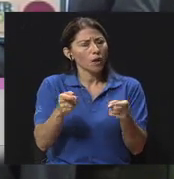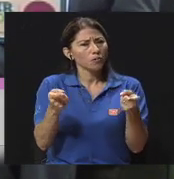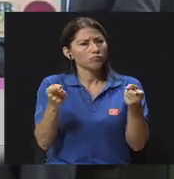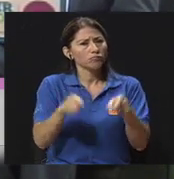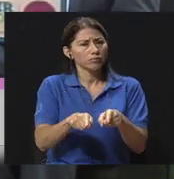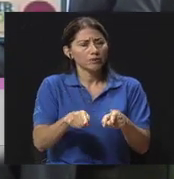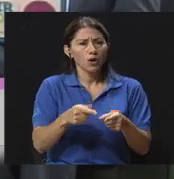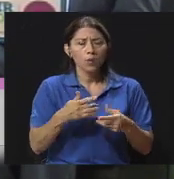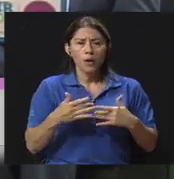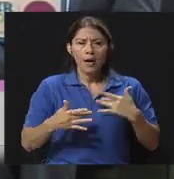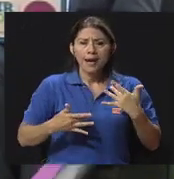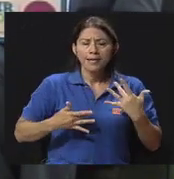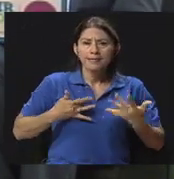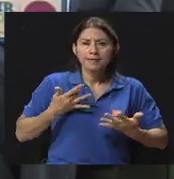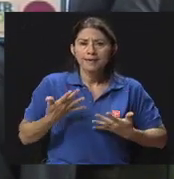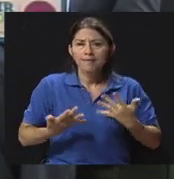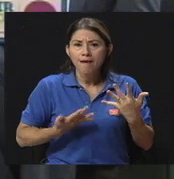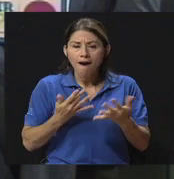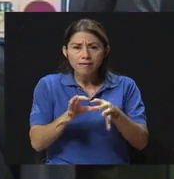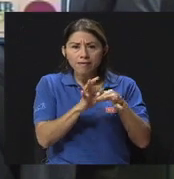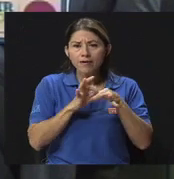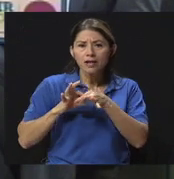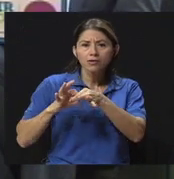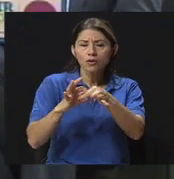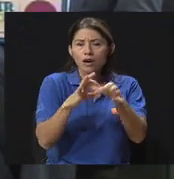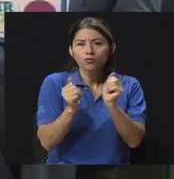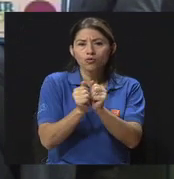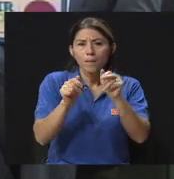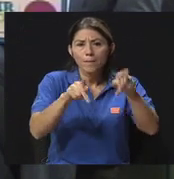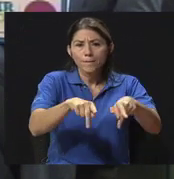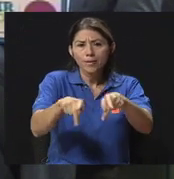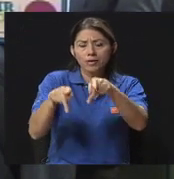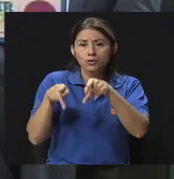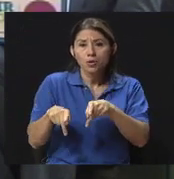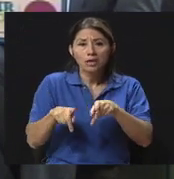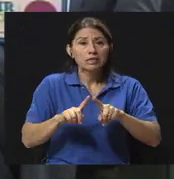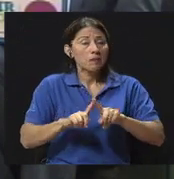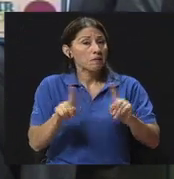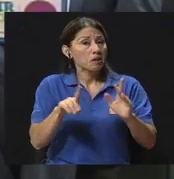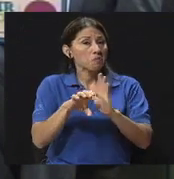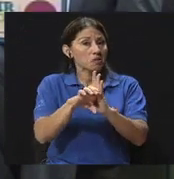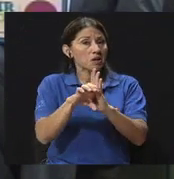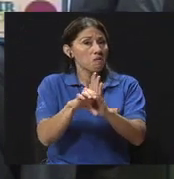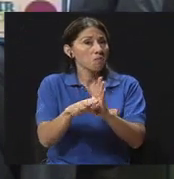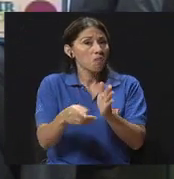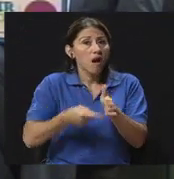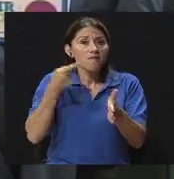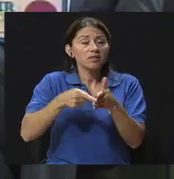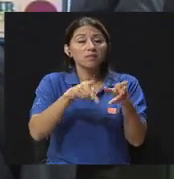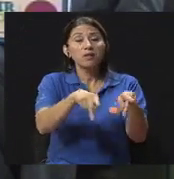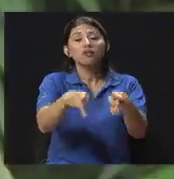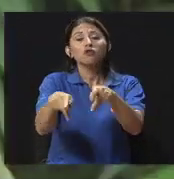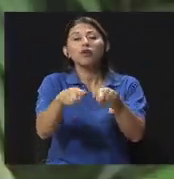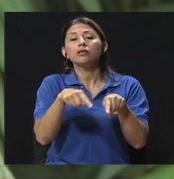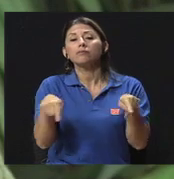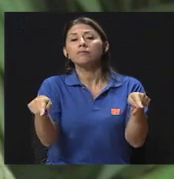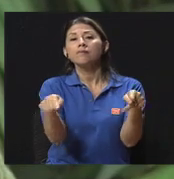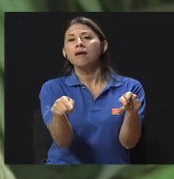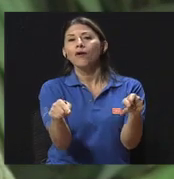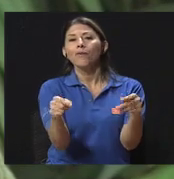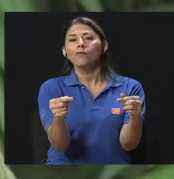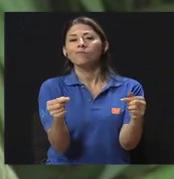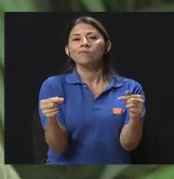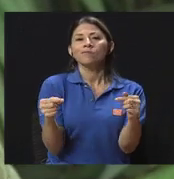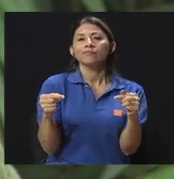El hecho de relacionarnos. Pero se ha dado casos, Chile, en los cuales las personas no se comunican, no se llevan bien. Hay una fricción